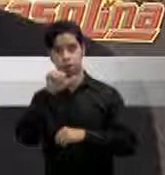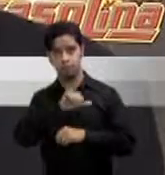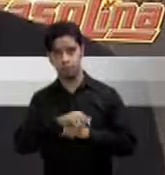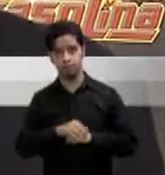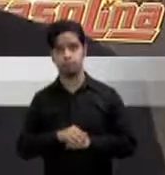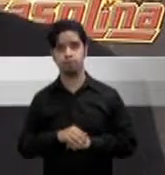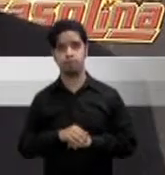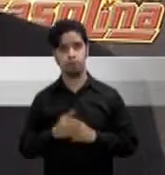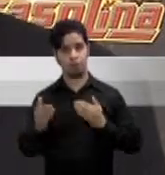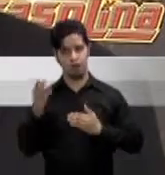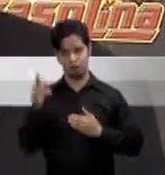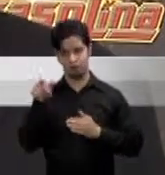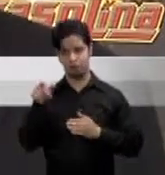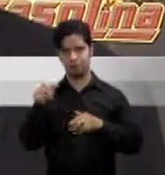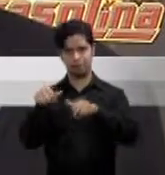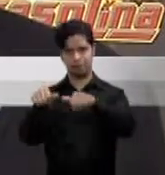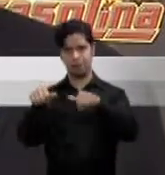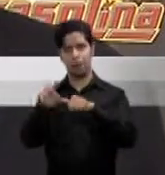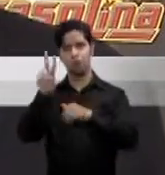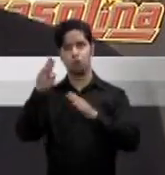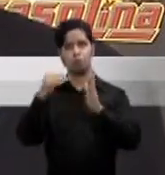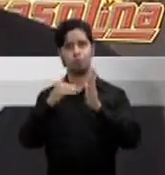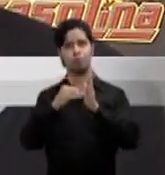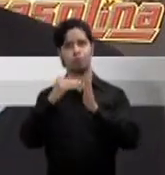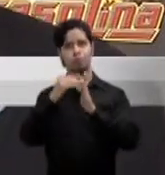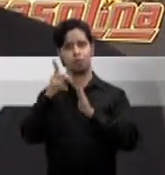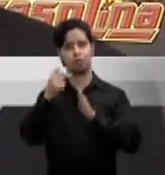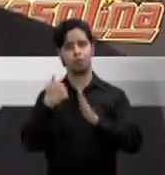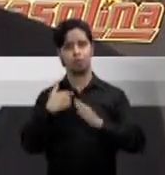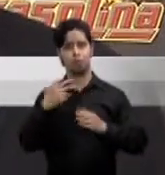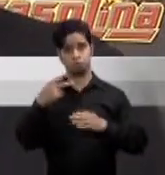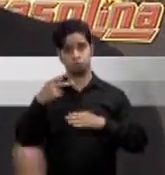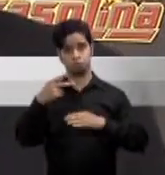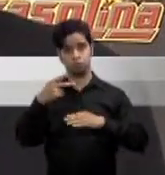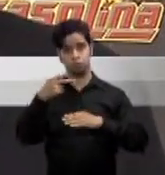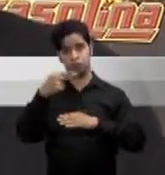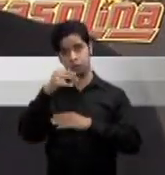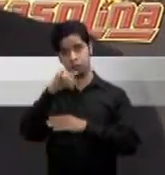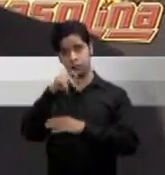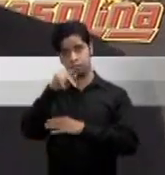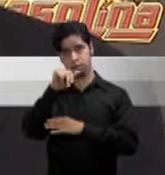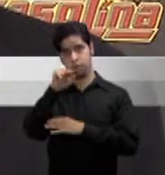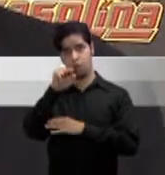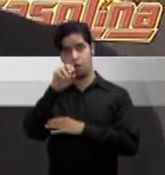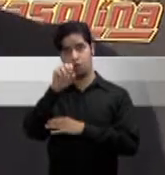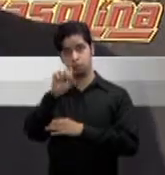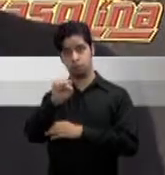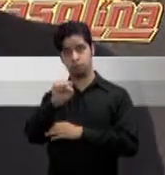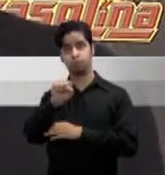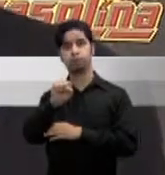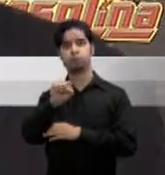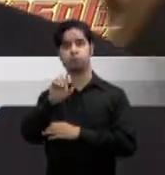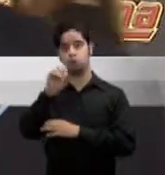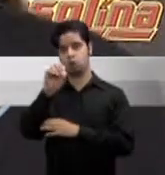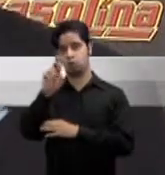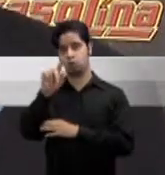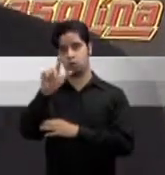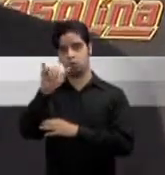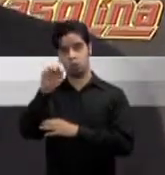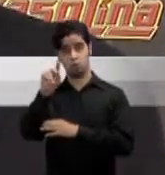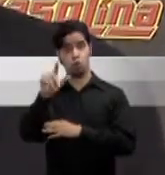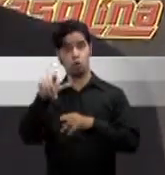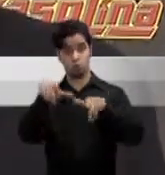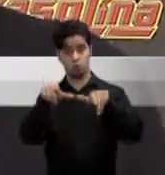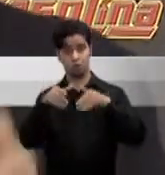dos millones de hispanos y cerca de 700 mil puertorriqueños orlando y los counties adyacentes